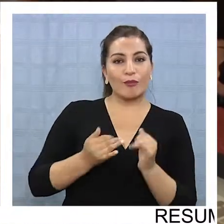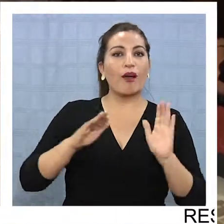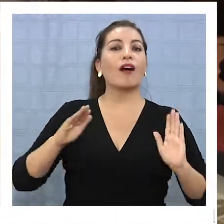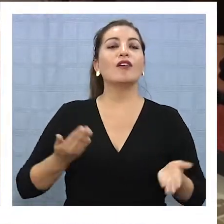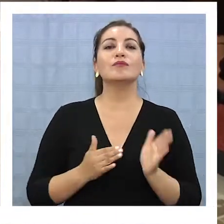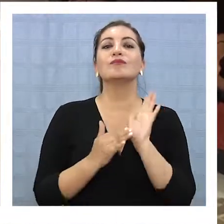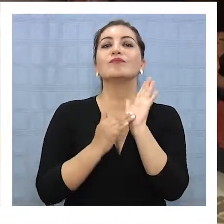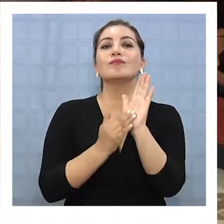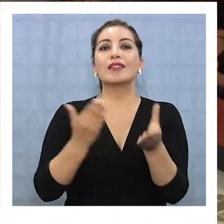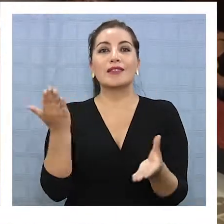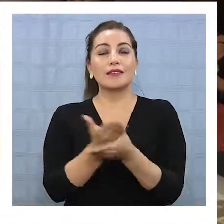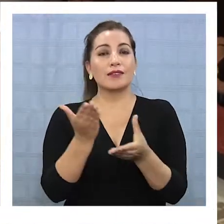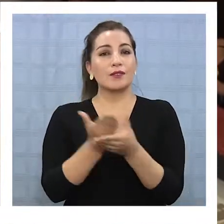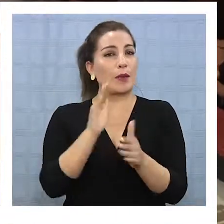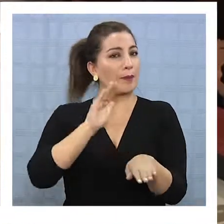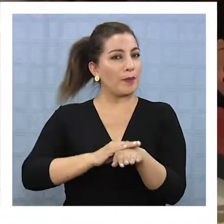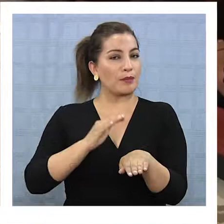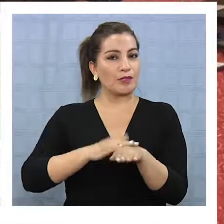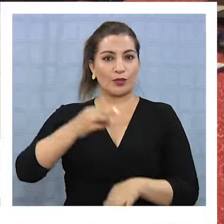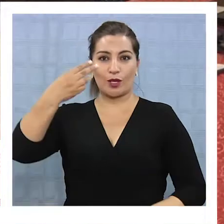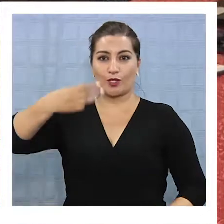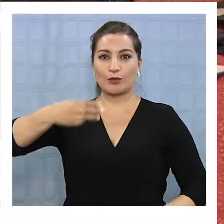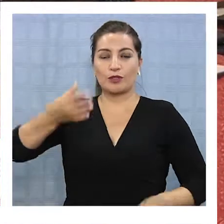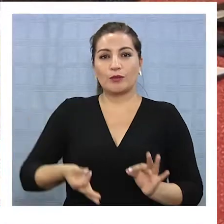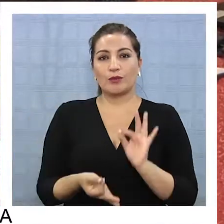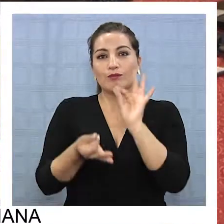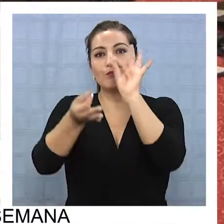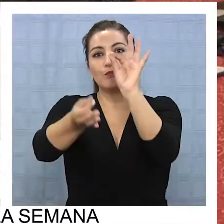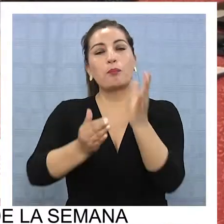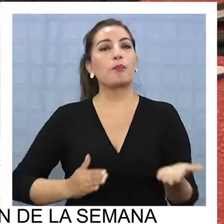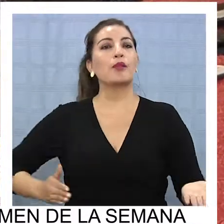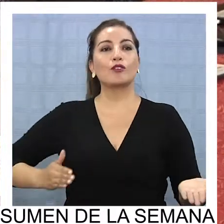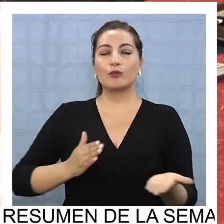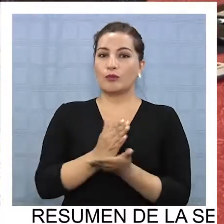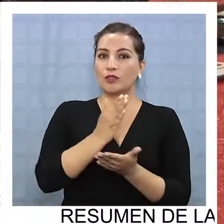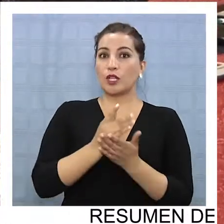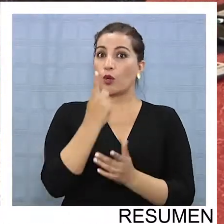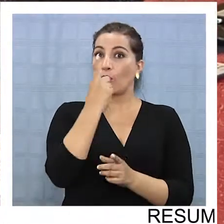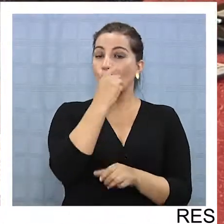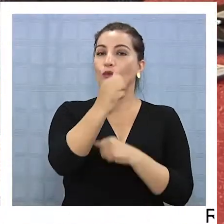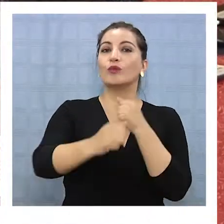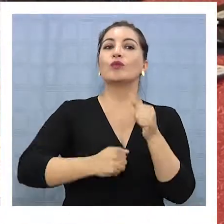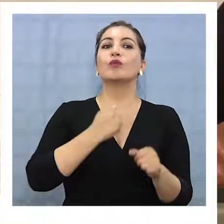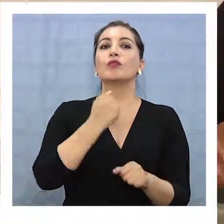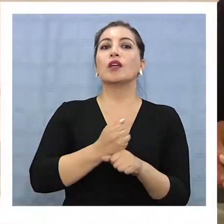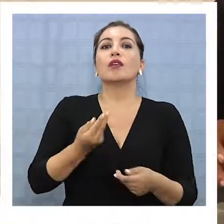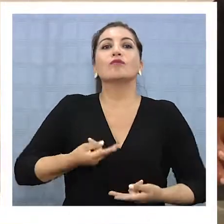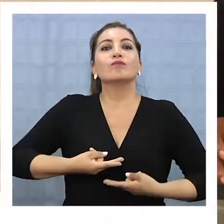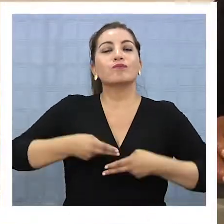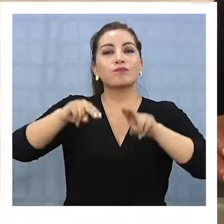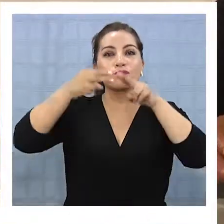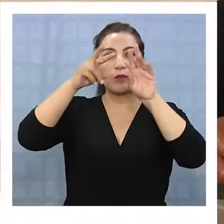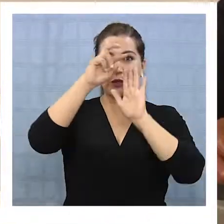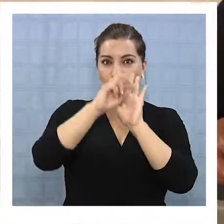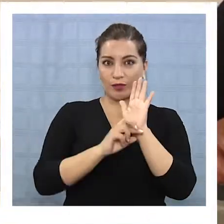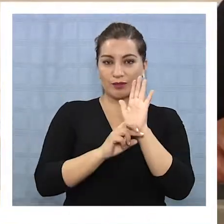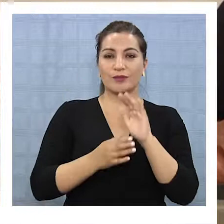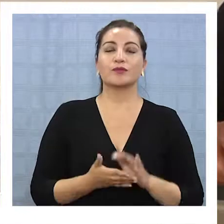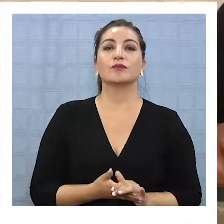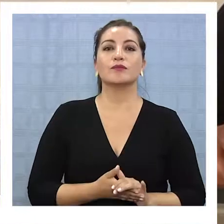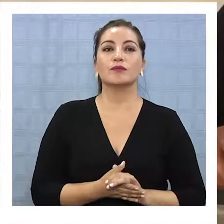presentarán la carpeta de permisos a la municipalidad para iniciar en el lapso de un año la construcción de su proyecto.